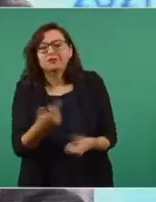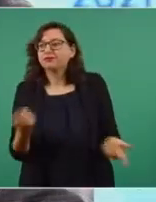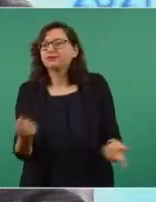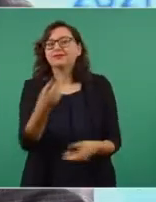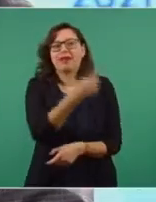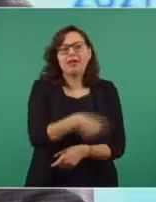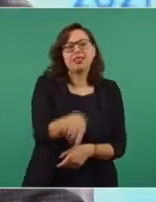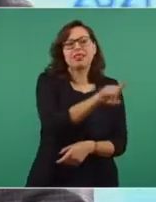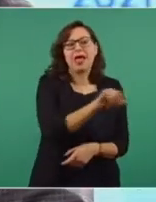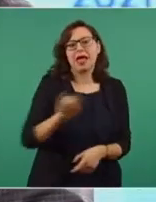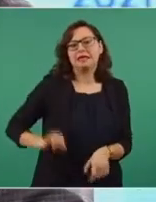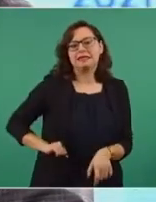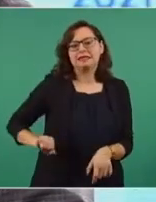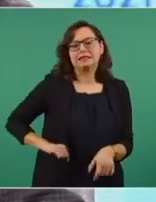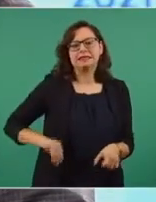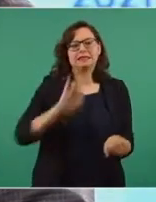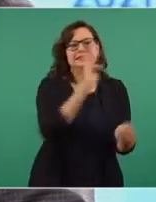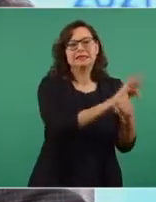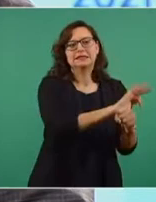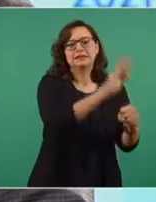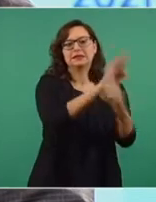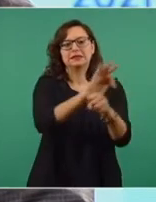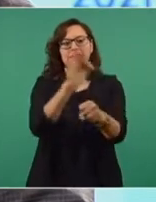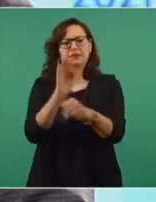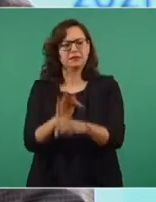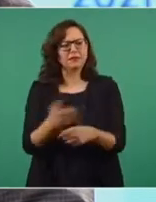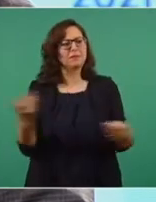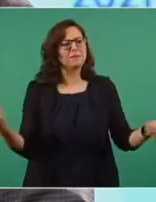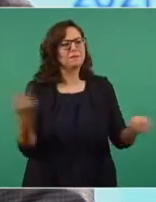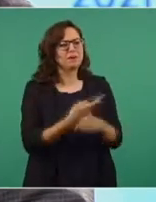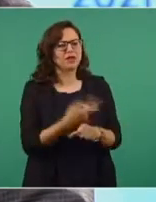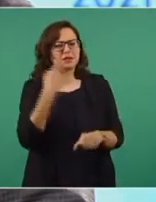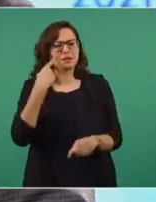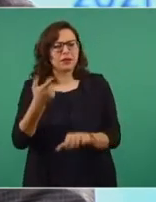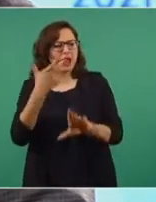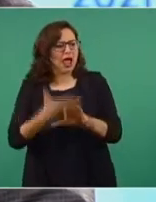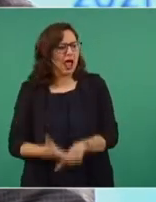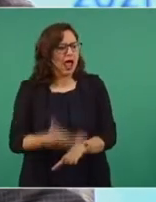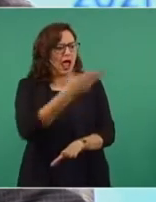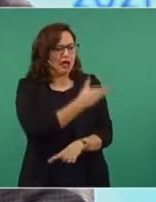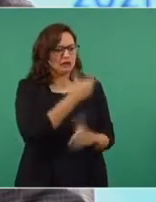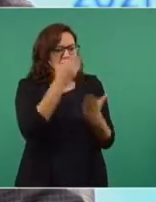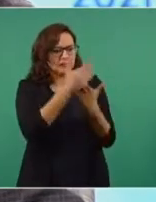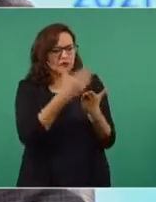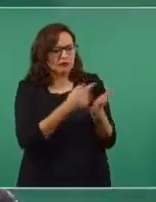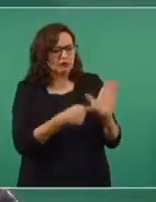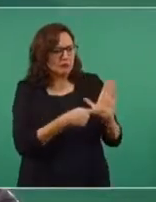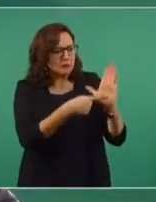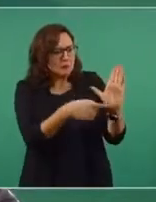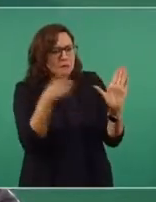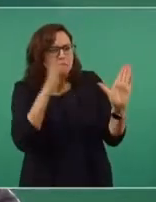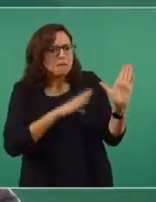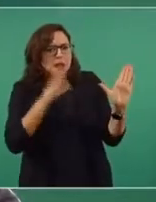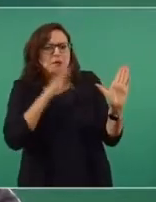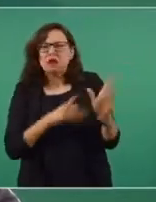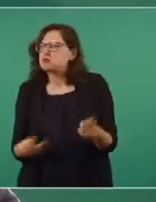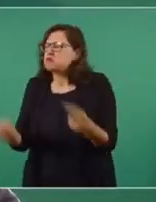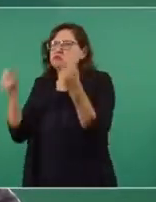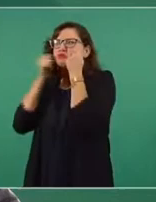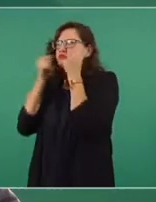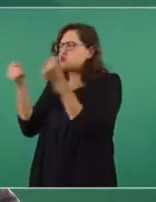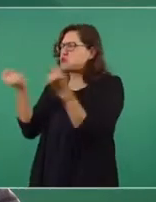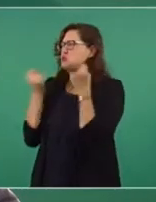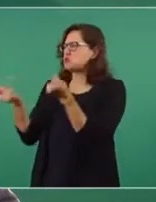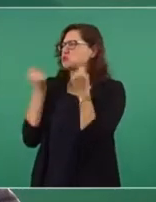de la norma, de la compra anterior, de las cosas como se habían hecho antes, aunque se hubieran hecho mal. En